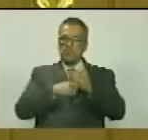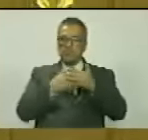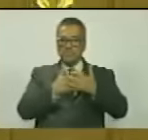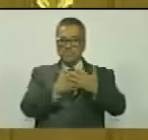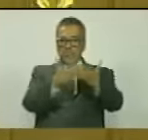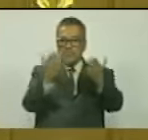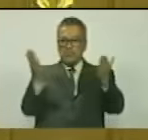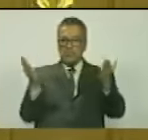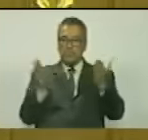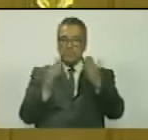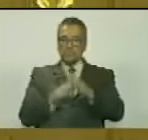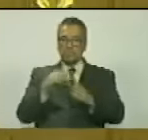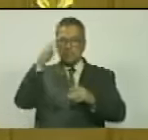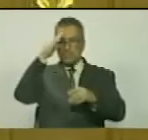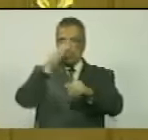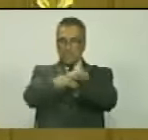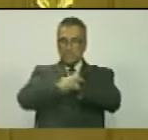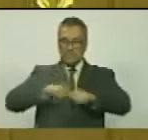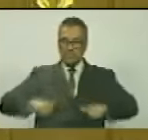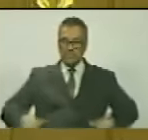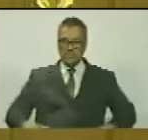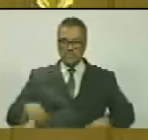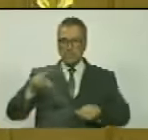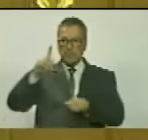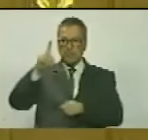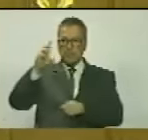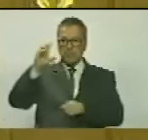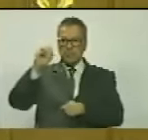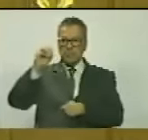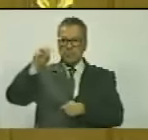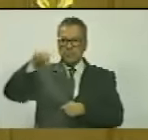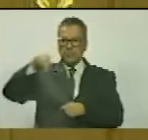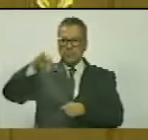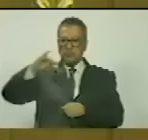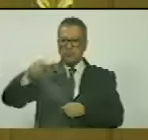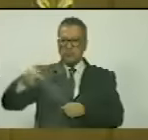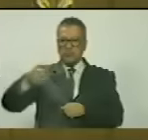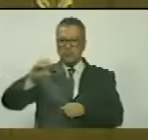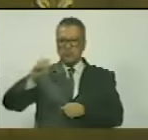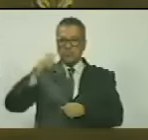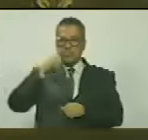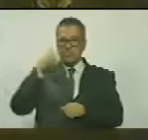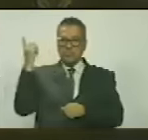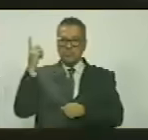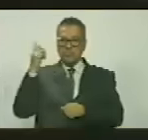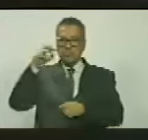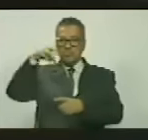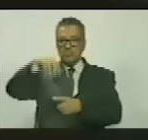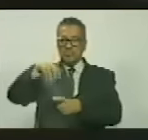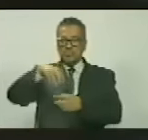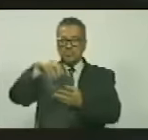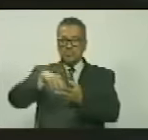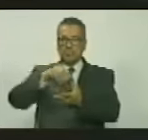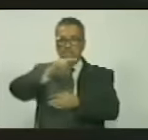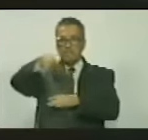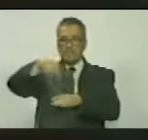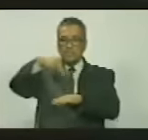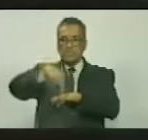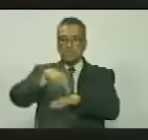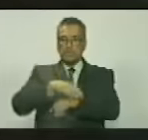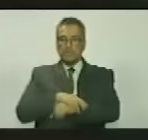el general Domingo Antonio Sifontes al Panteón Nacional.